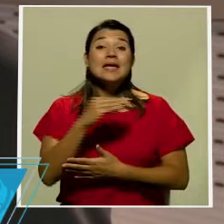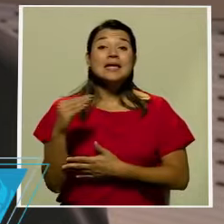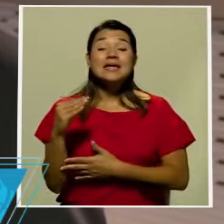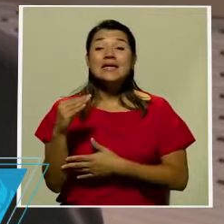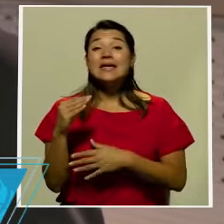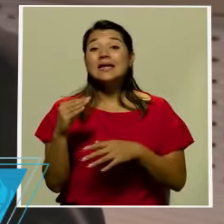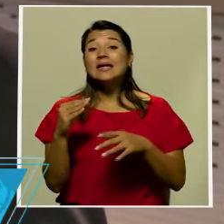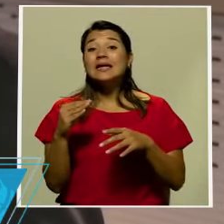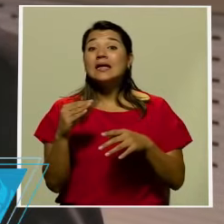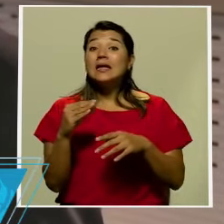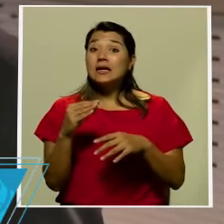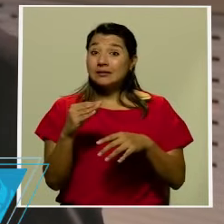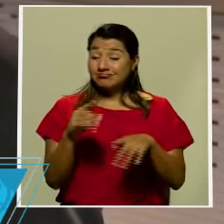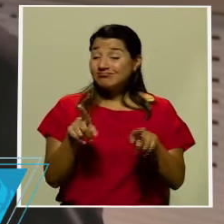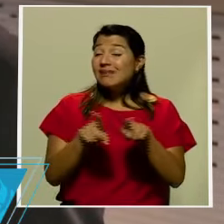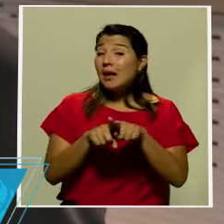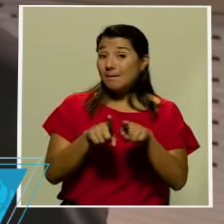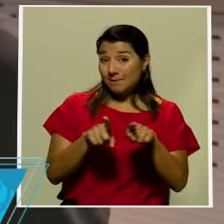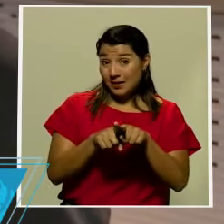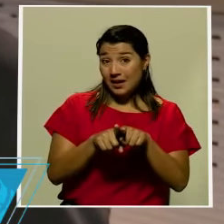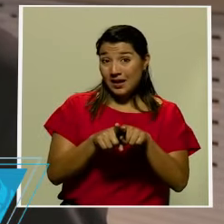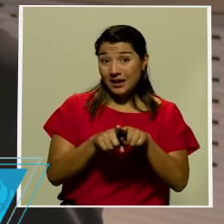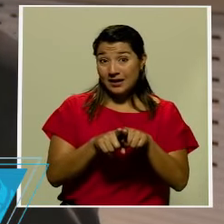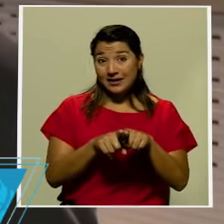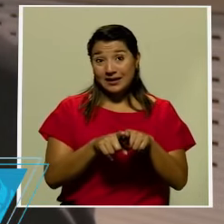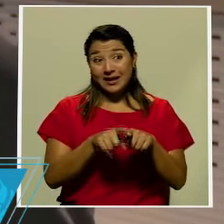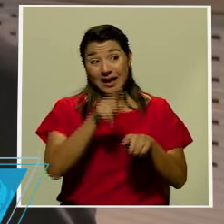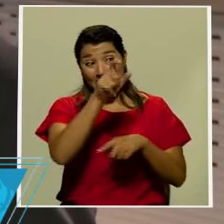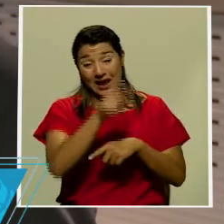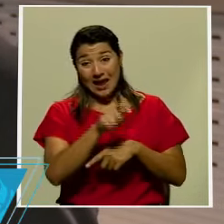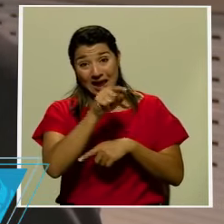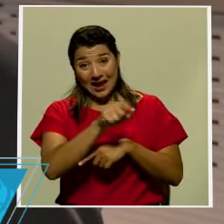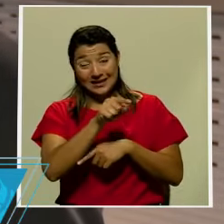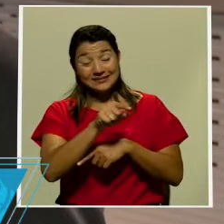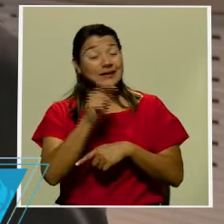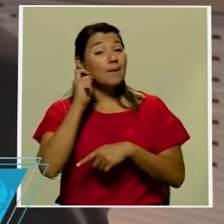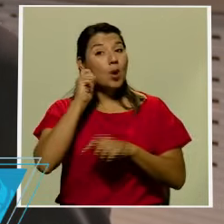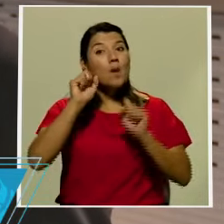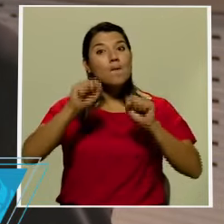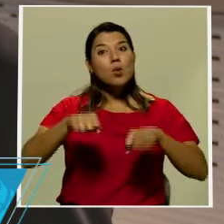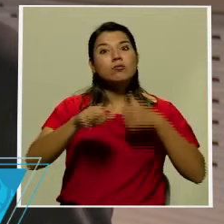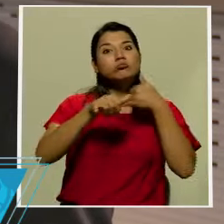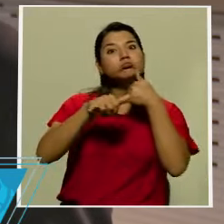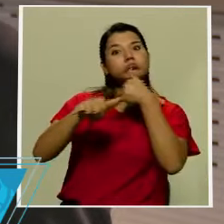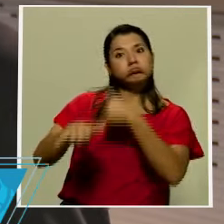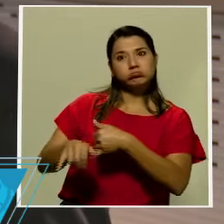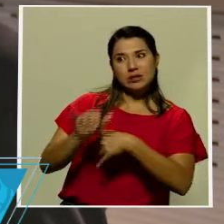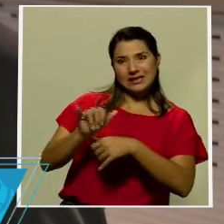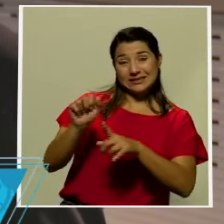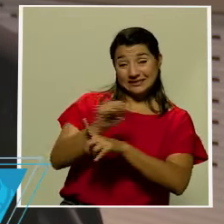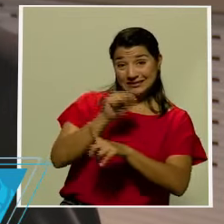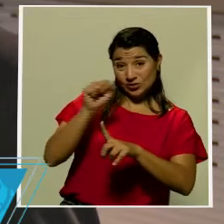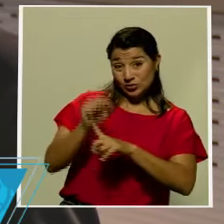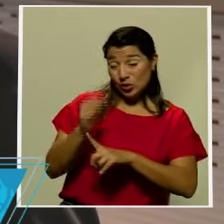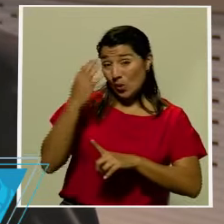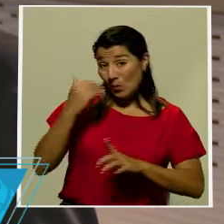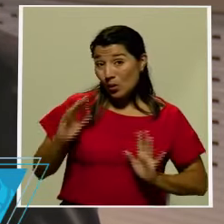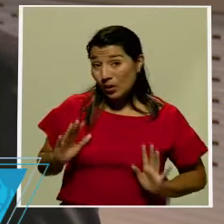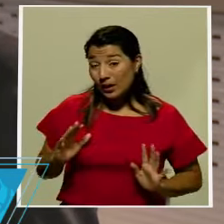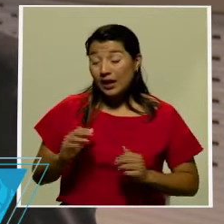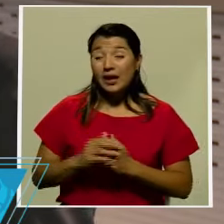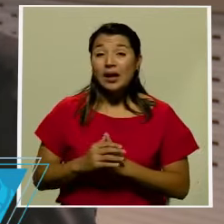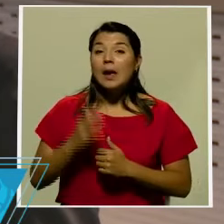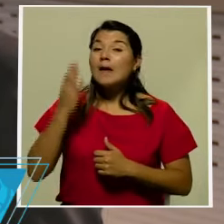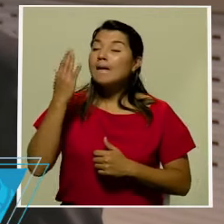recurso de casación por parte de la defensa y por parte del ministerio público porque podría estar entrando en contradicción con un